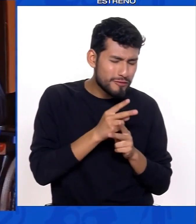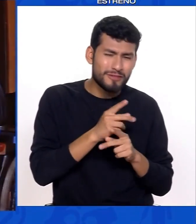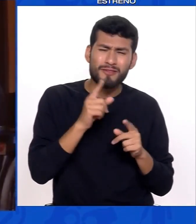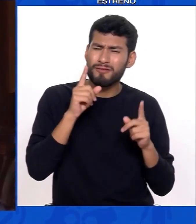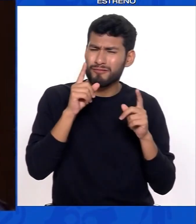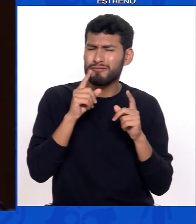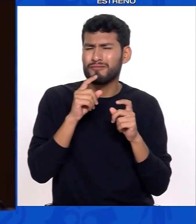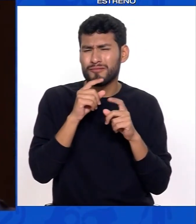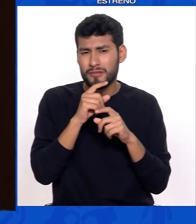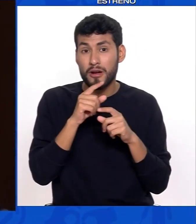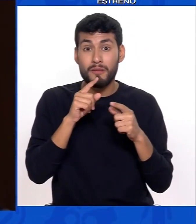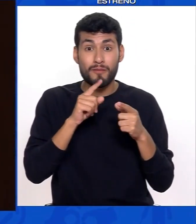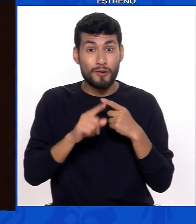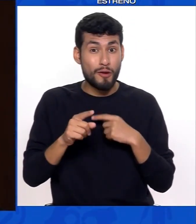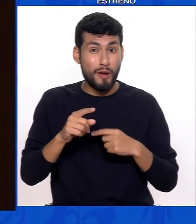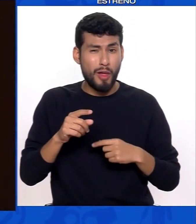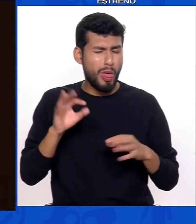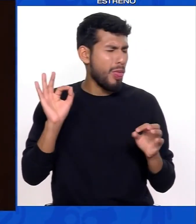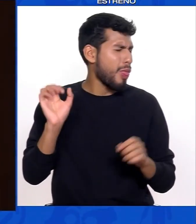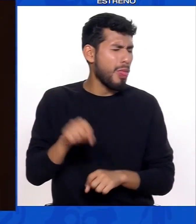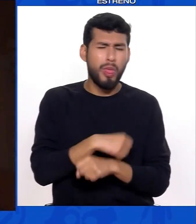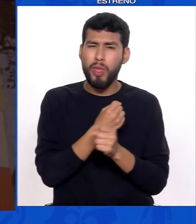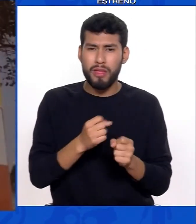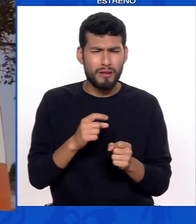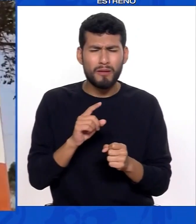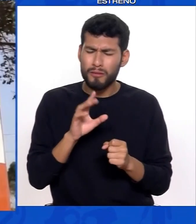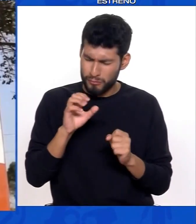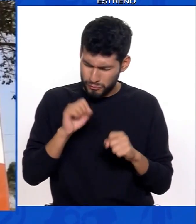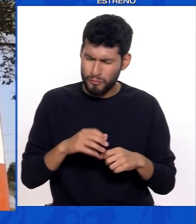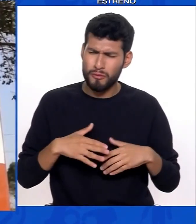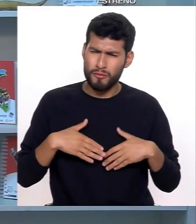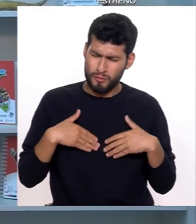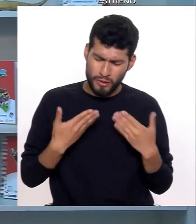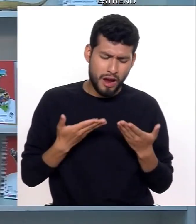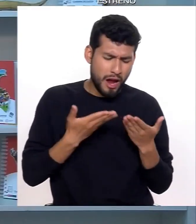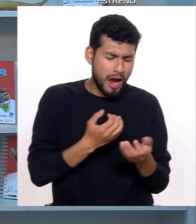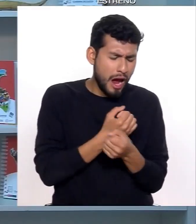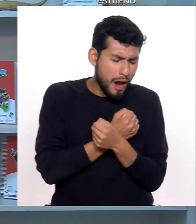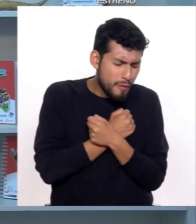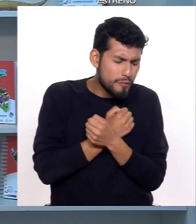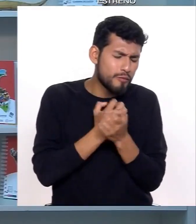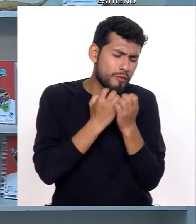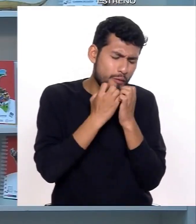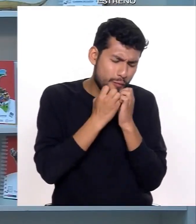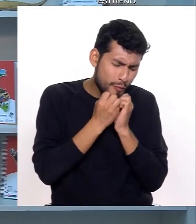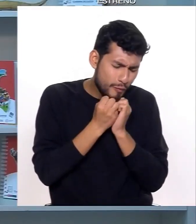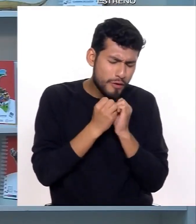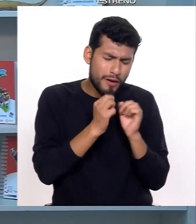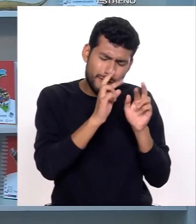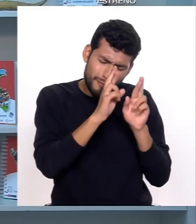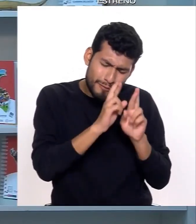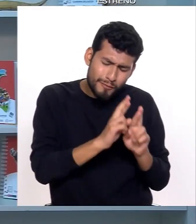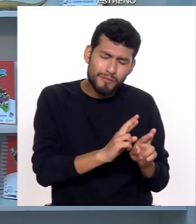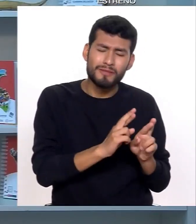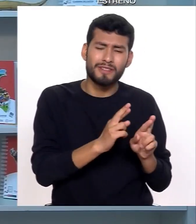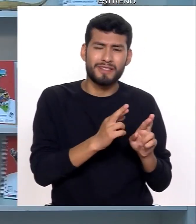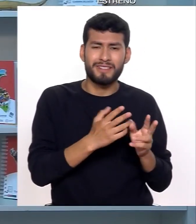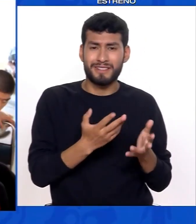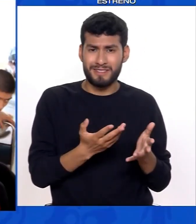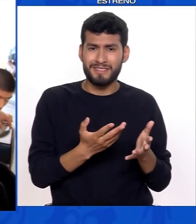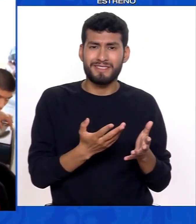pero no difícil de afrontar. Que sigan brindándoles todo el amor todo el cariño todo ese